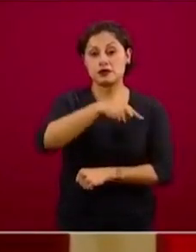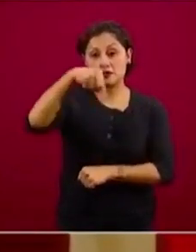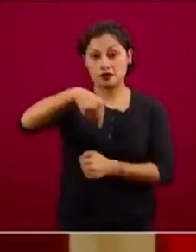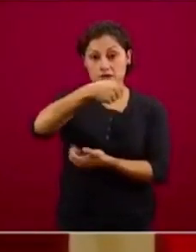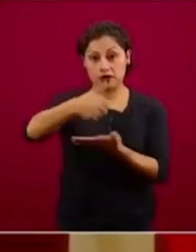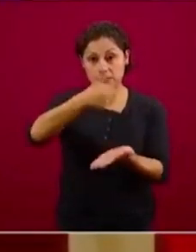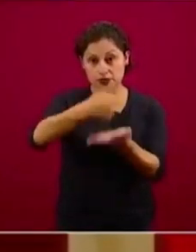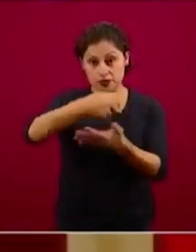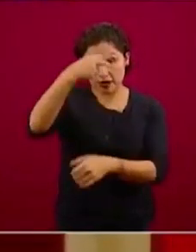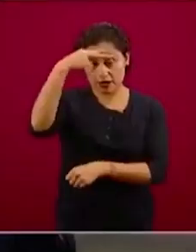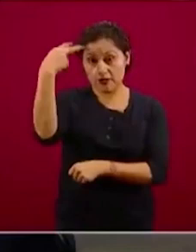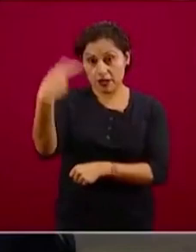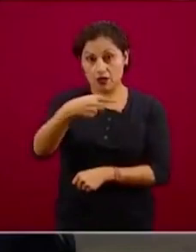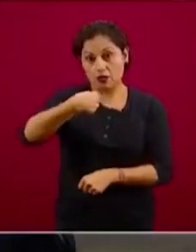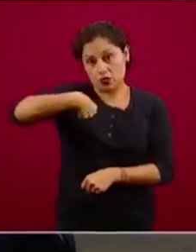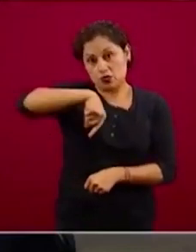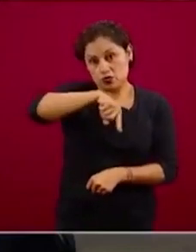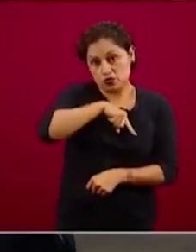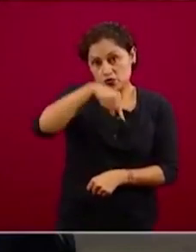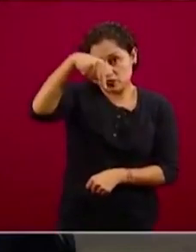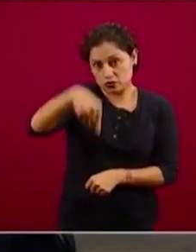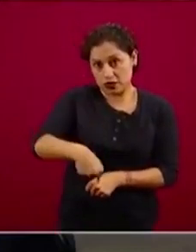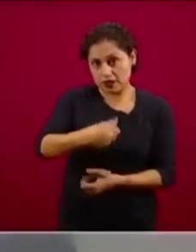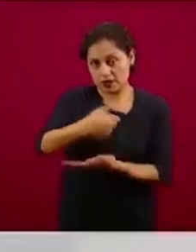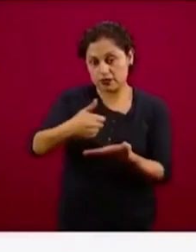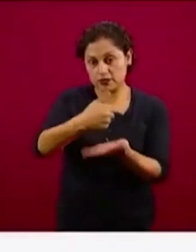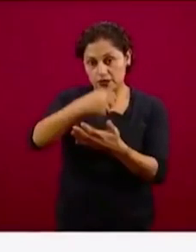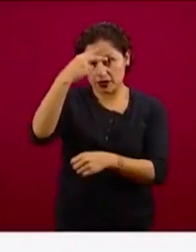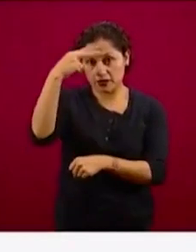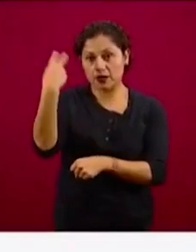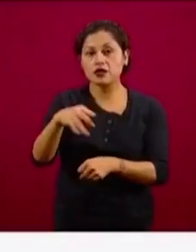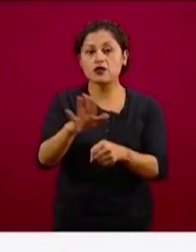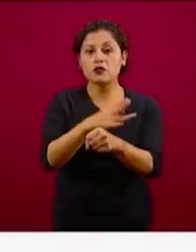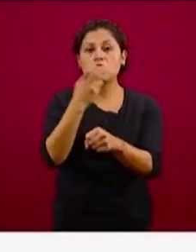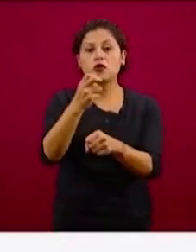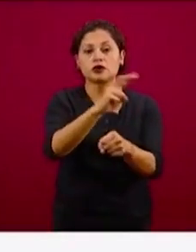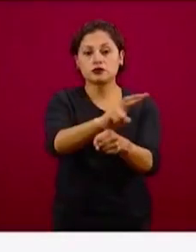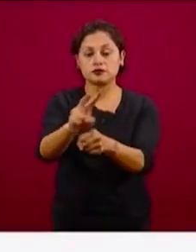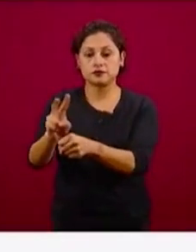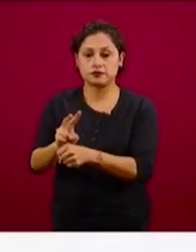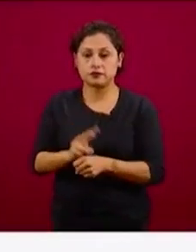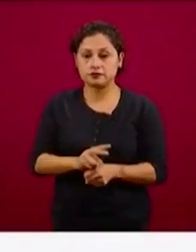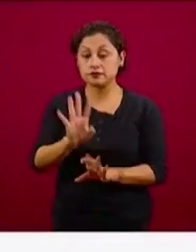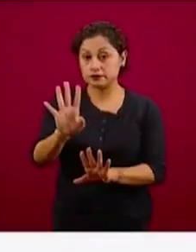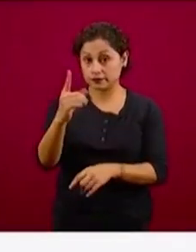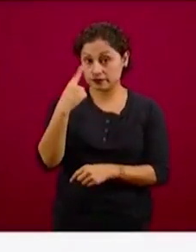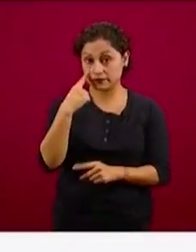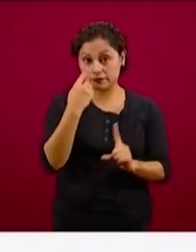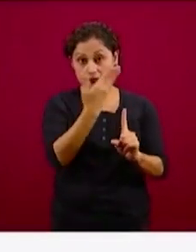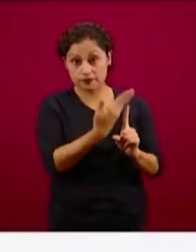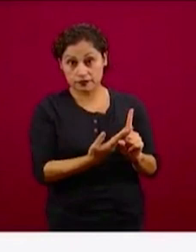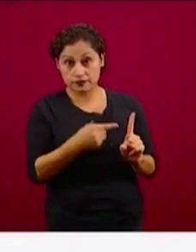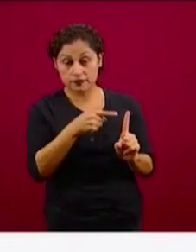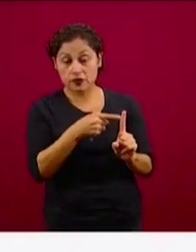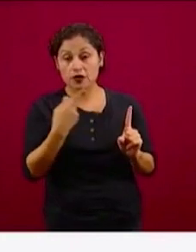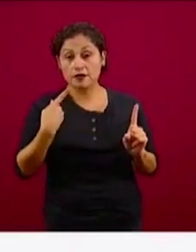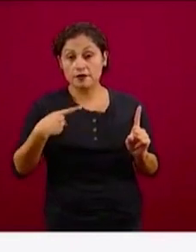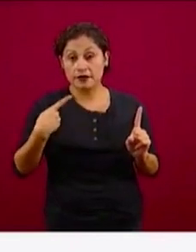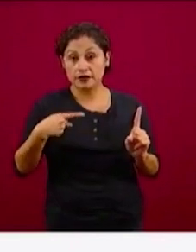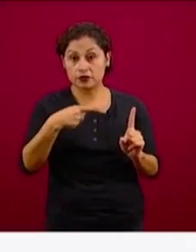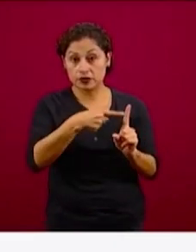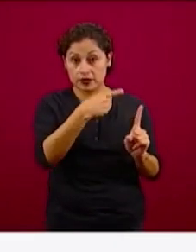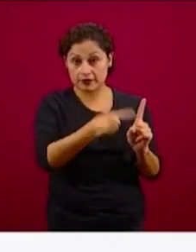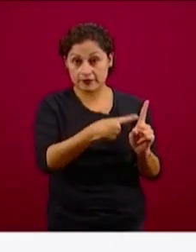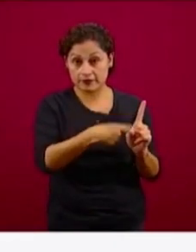aquí en la Ciudad de México. Este es el resumen. Se identificaron 28 personas que asistieron al